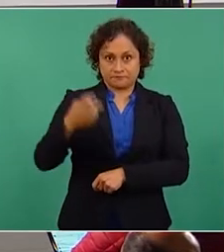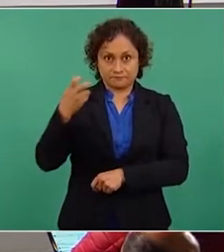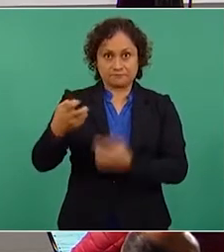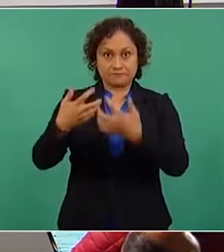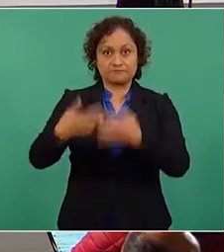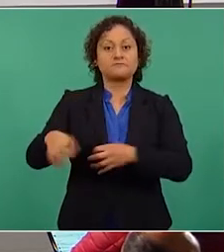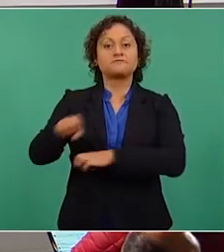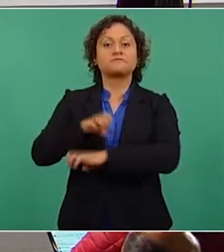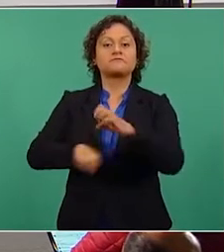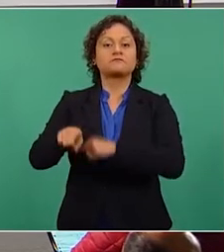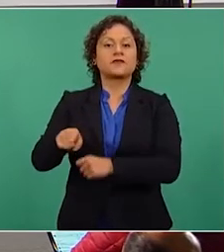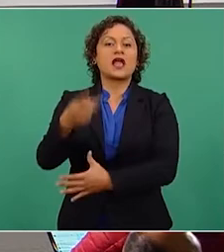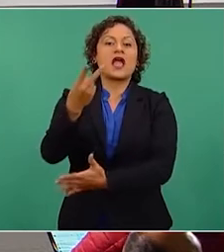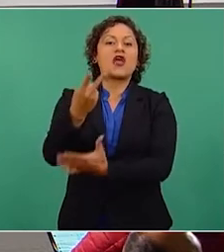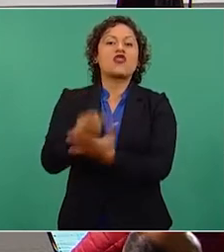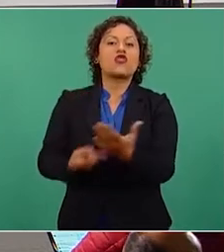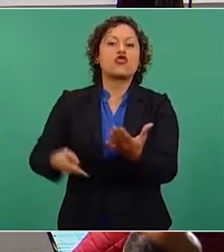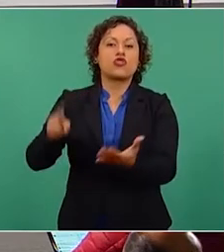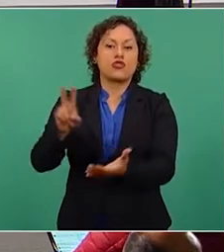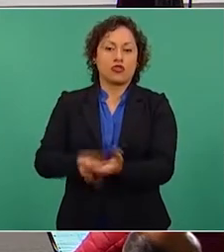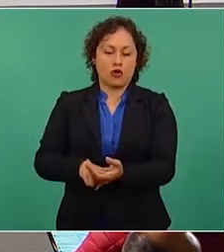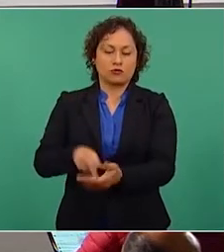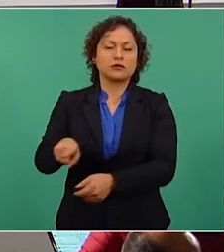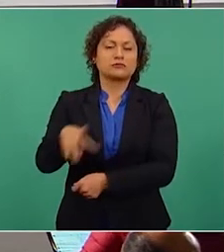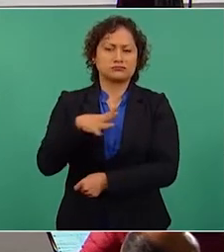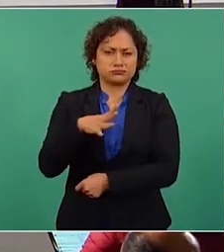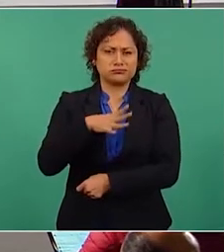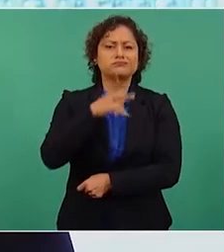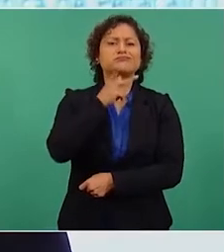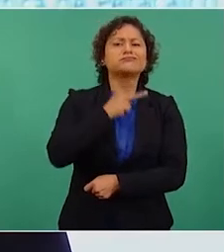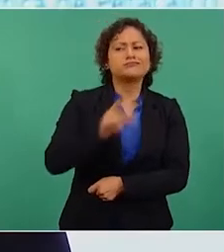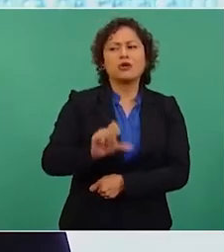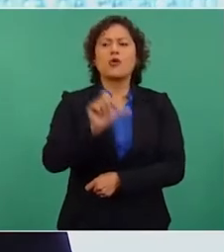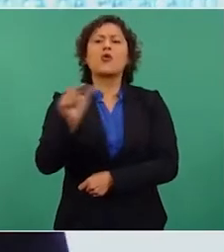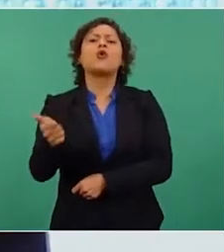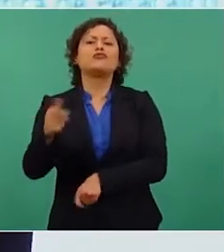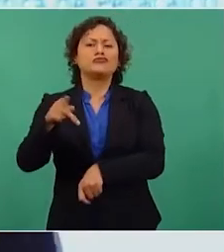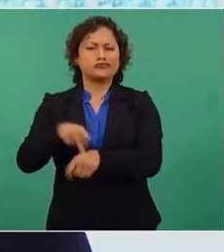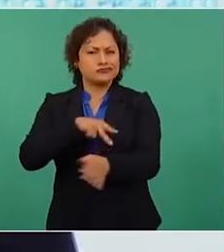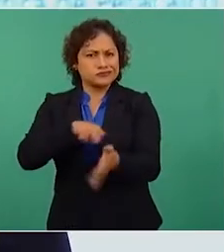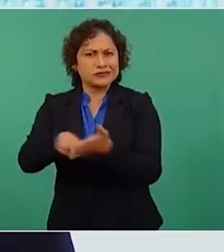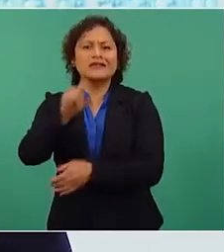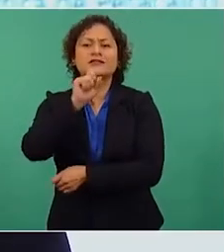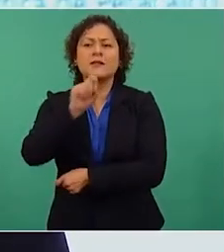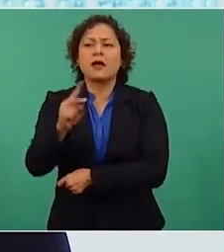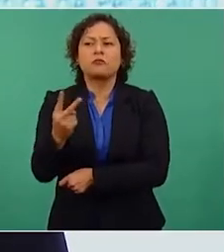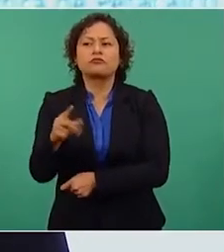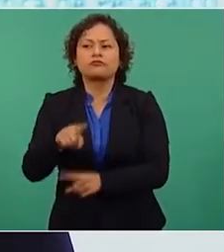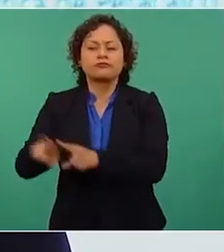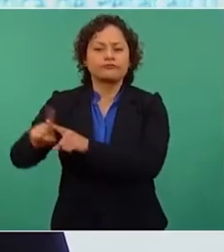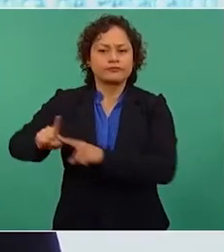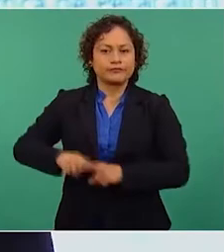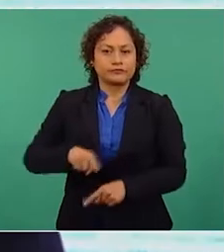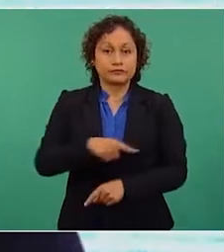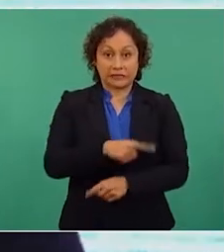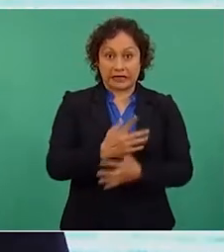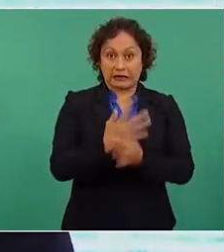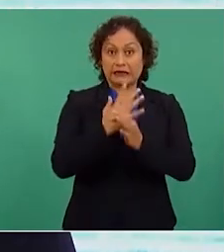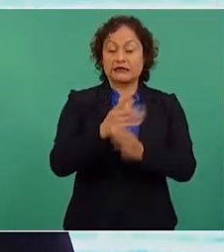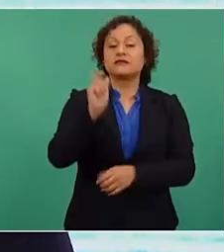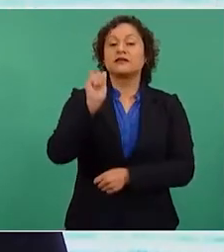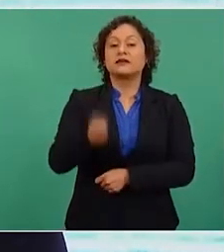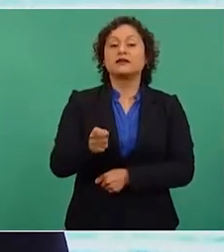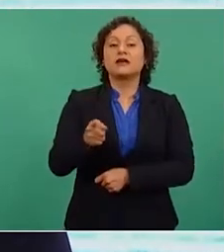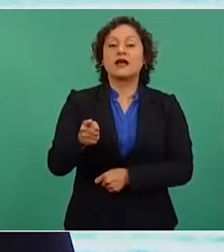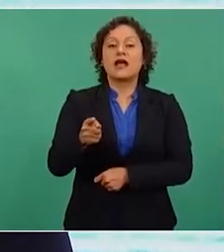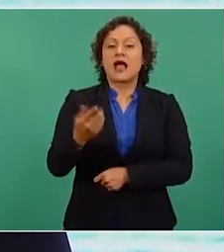que funciona con diferentes combustibles y que está operando con normalidad. El CENACE informó que la planta cerró unos